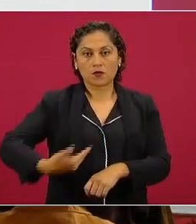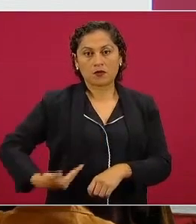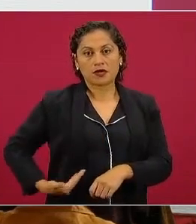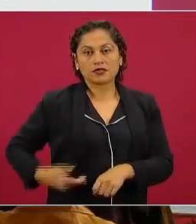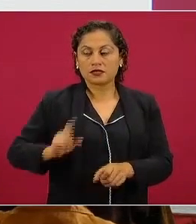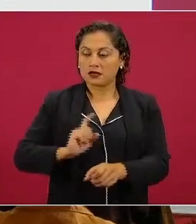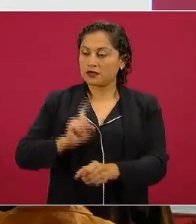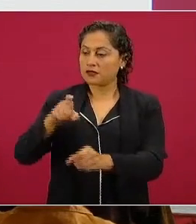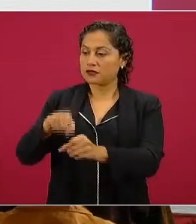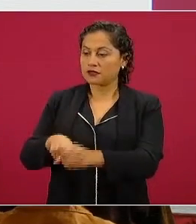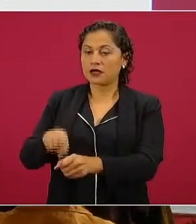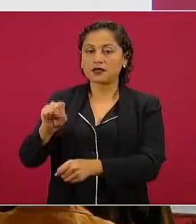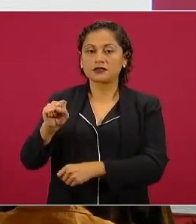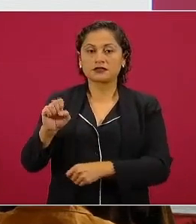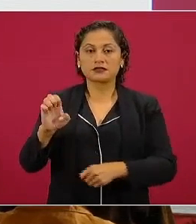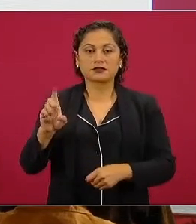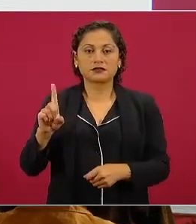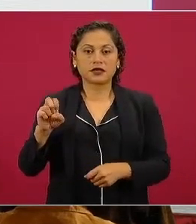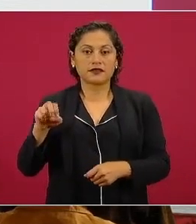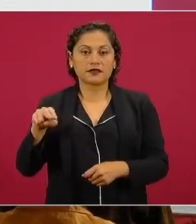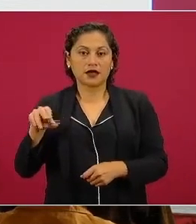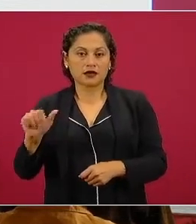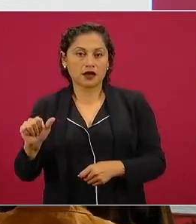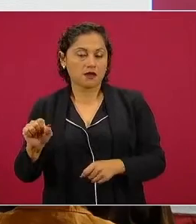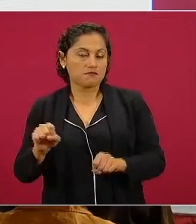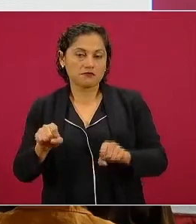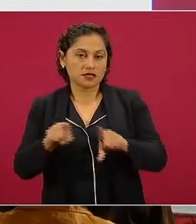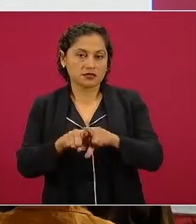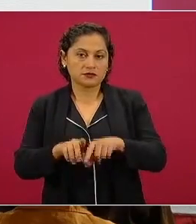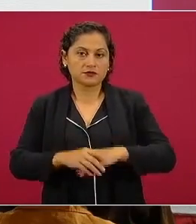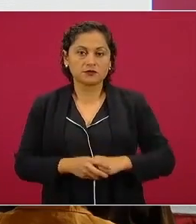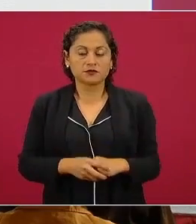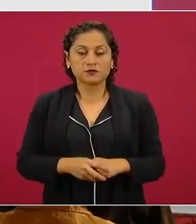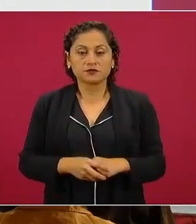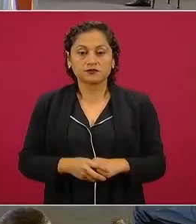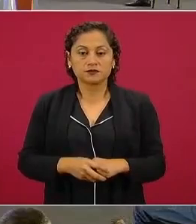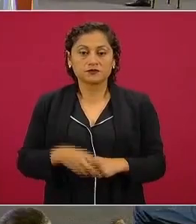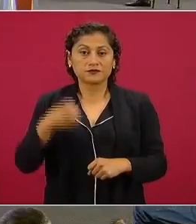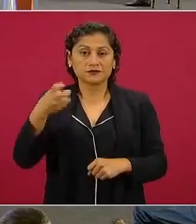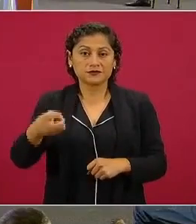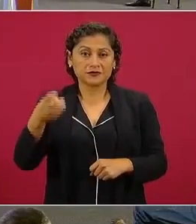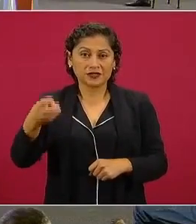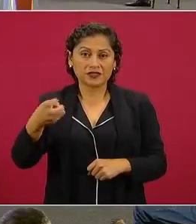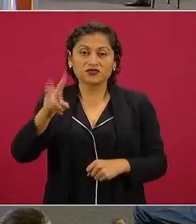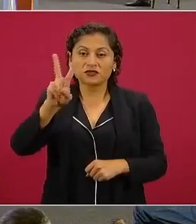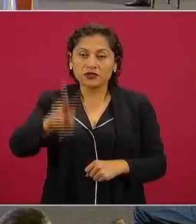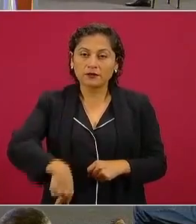Defensa esto es histórico